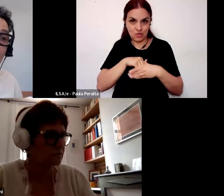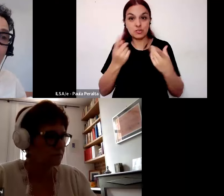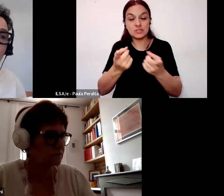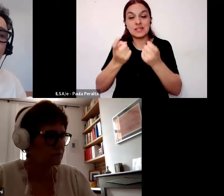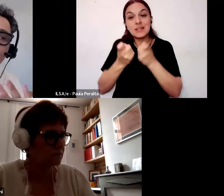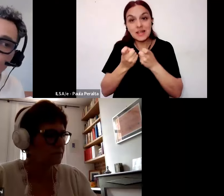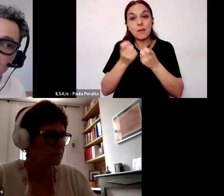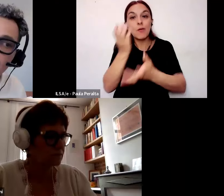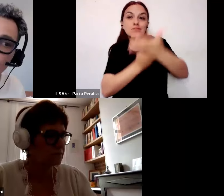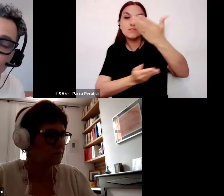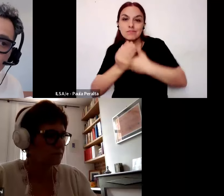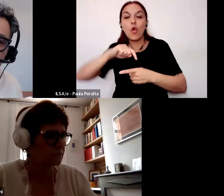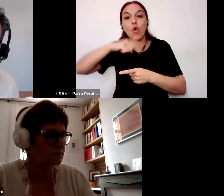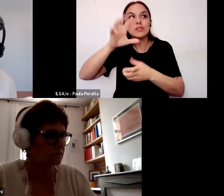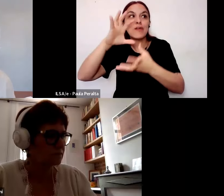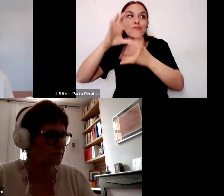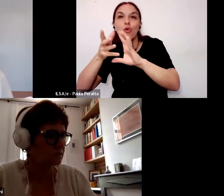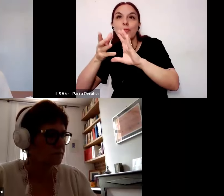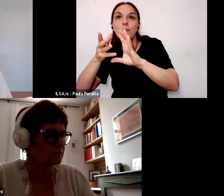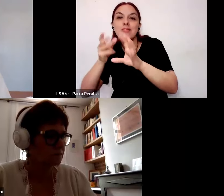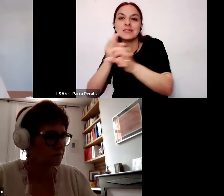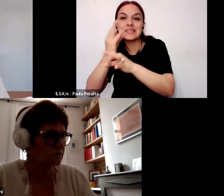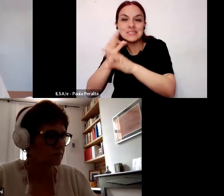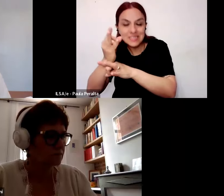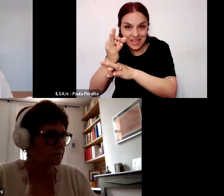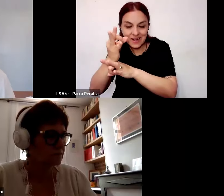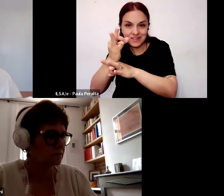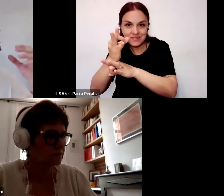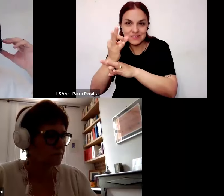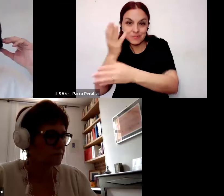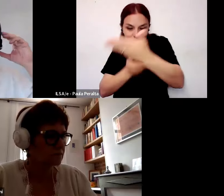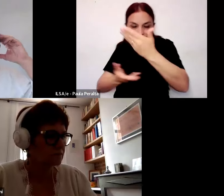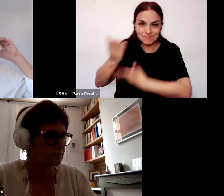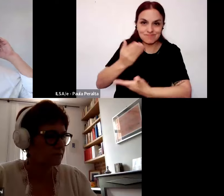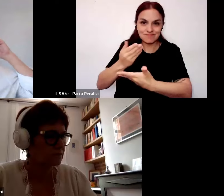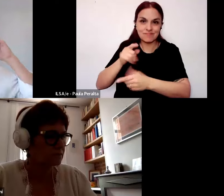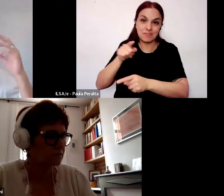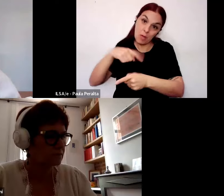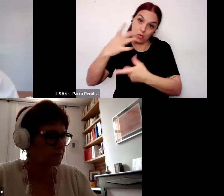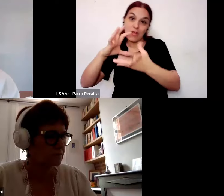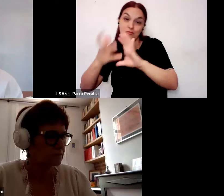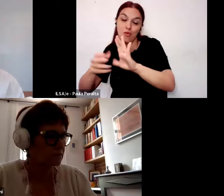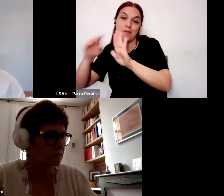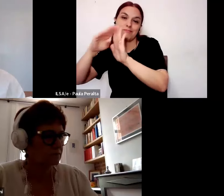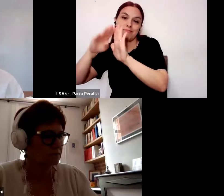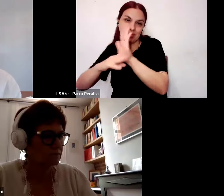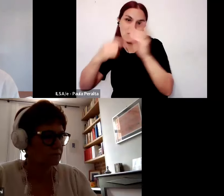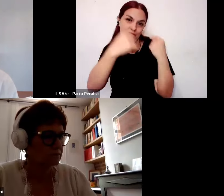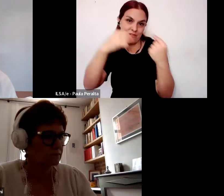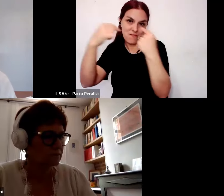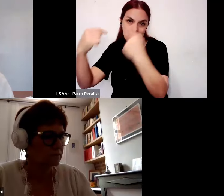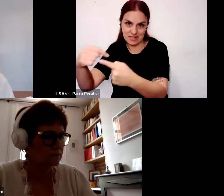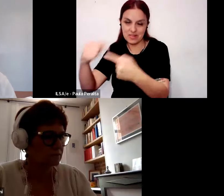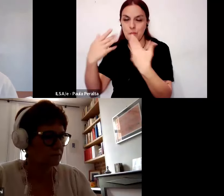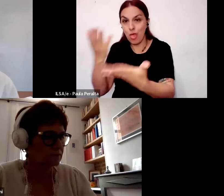conversación con otras formas de producción de saber legitimadas por otros criterios metodológicos